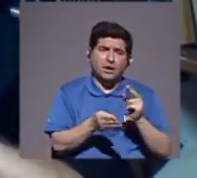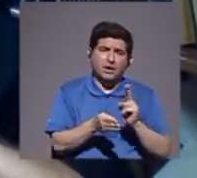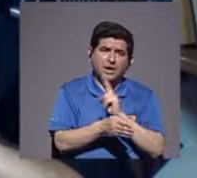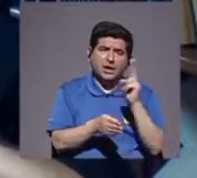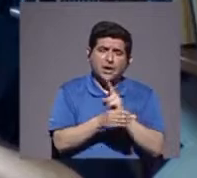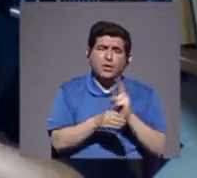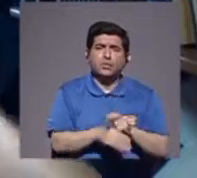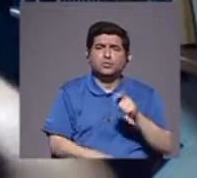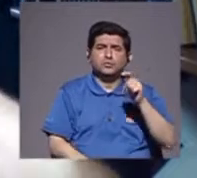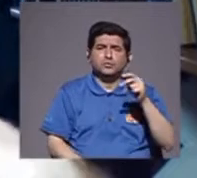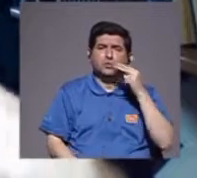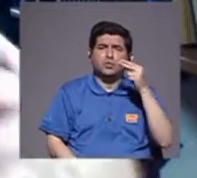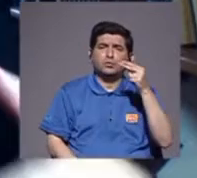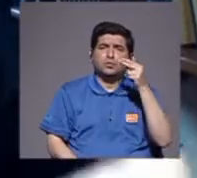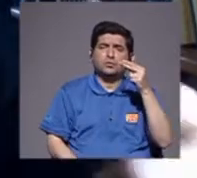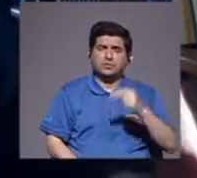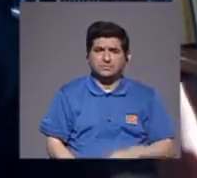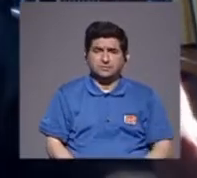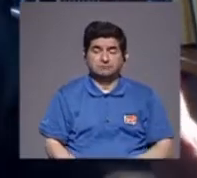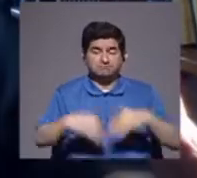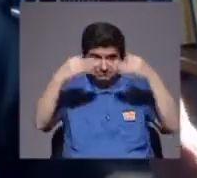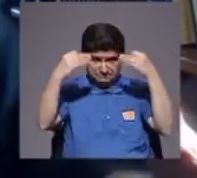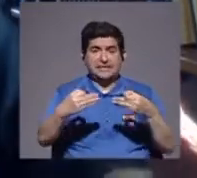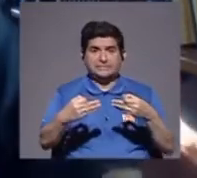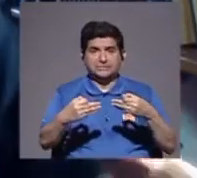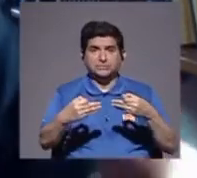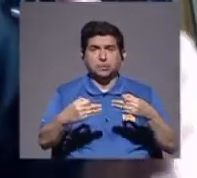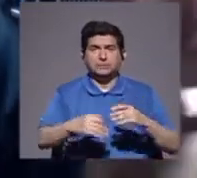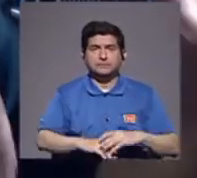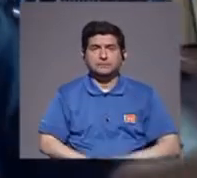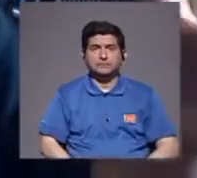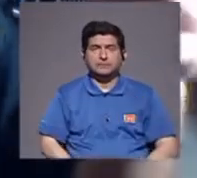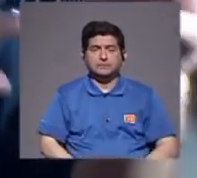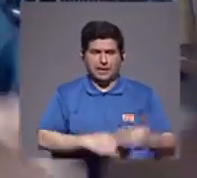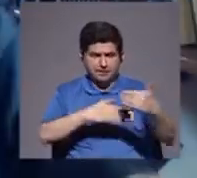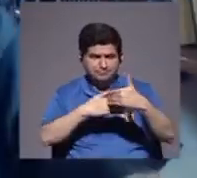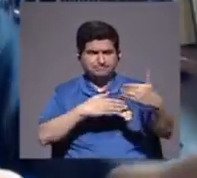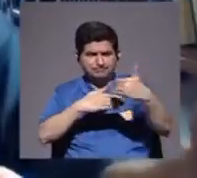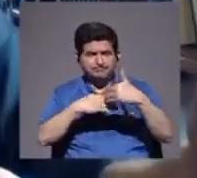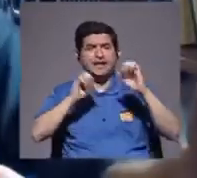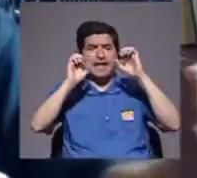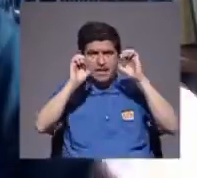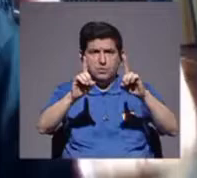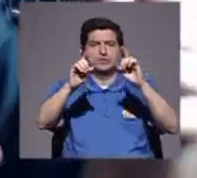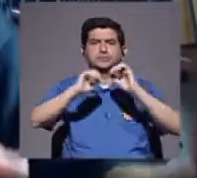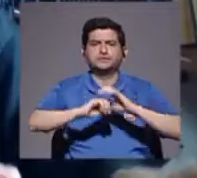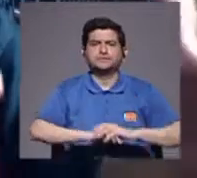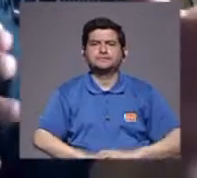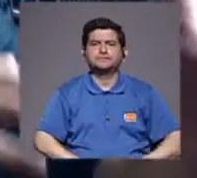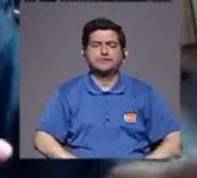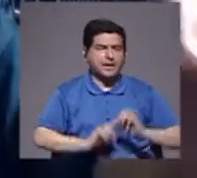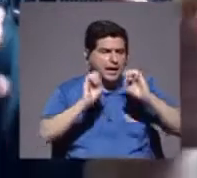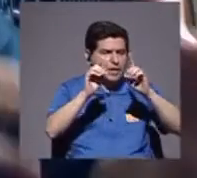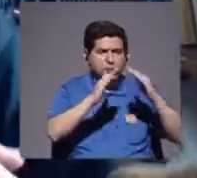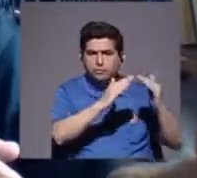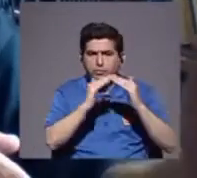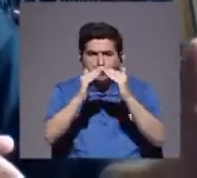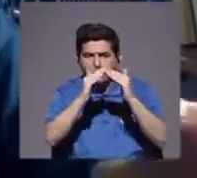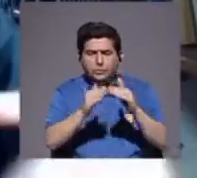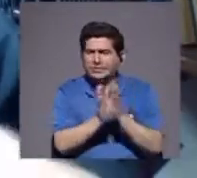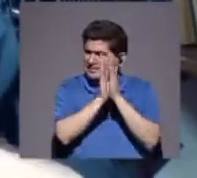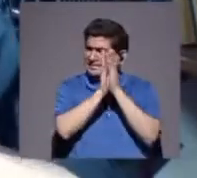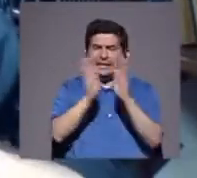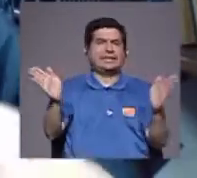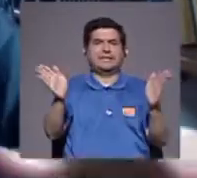tabaco, en el tabaquismo, se tomó la decisión, de atacarlo por la educación, educar a la población en